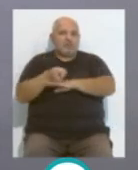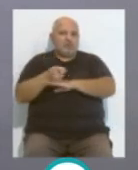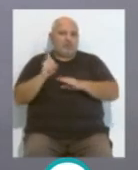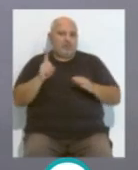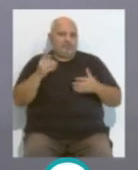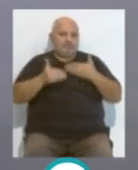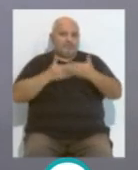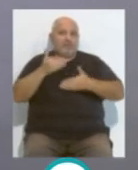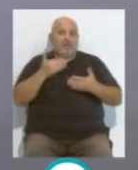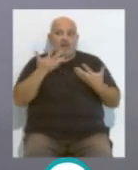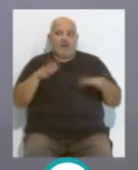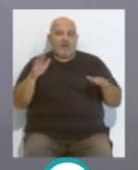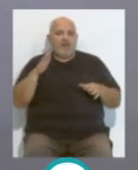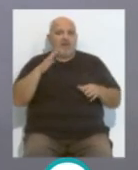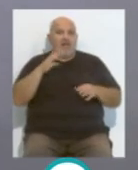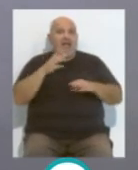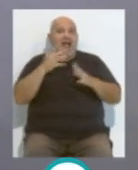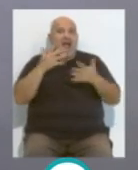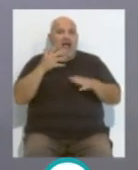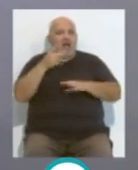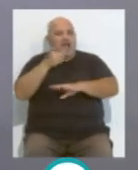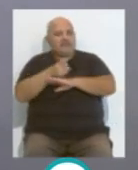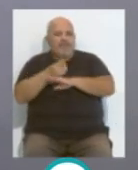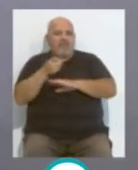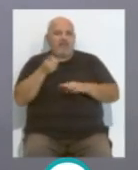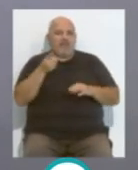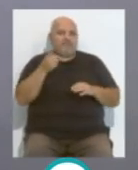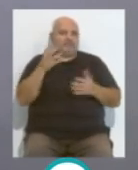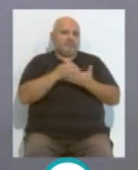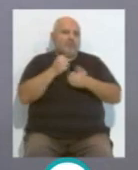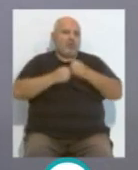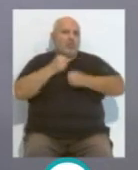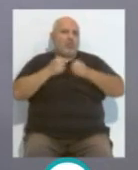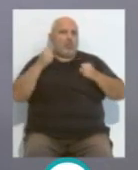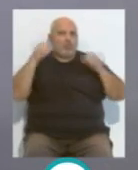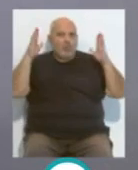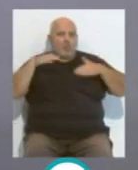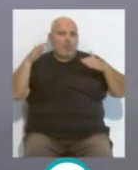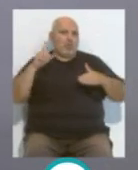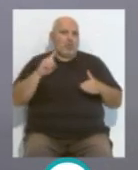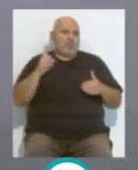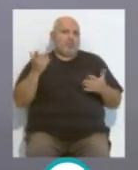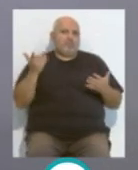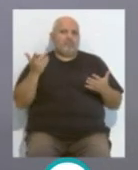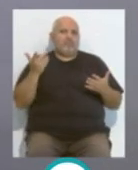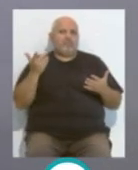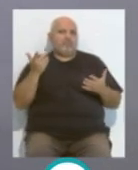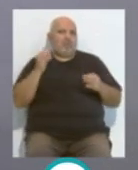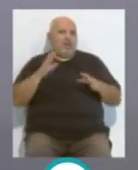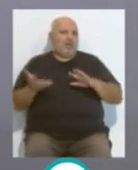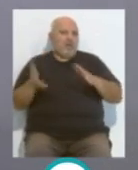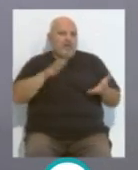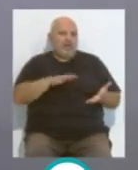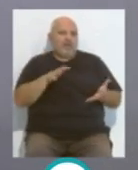porque aparte la autoexigencia porque eso no le piden a Pedri que corra como un atleta de